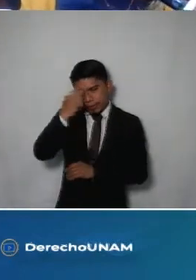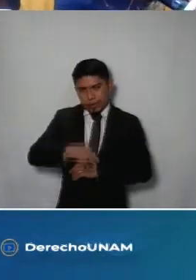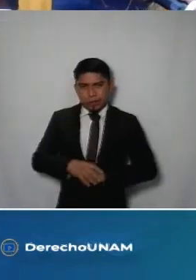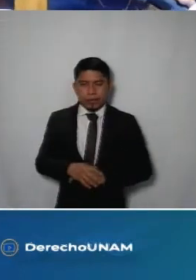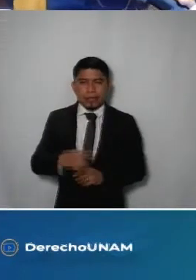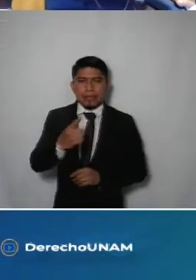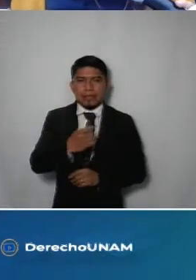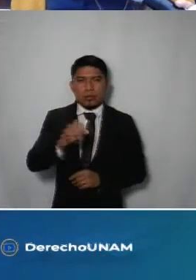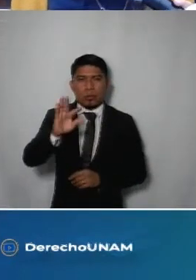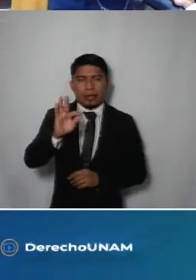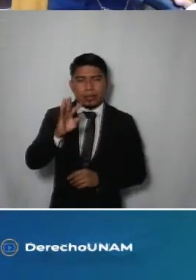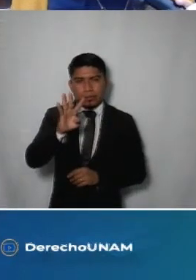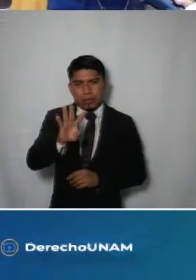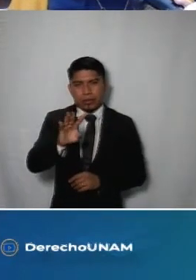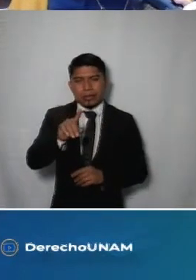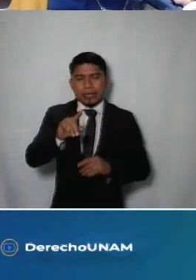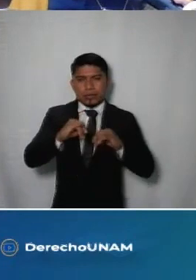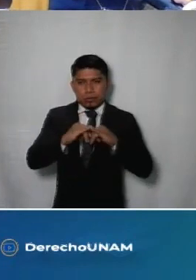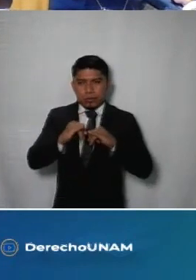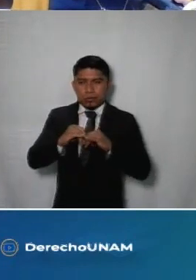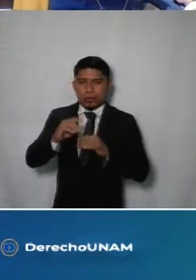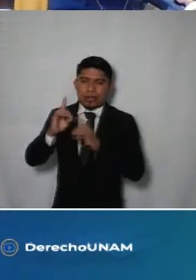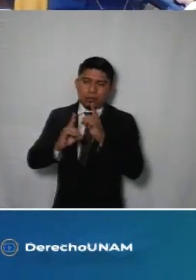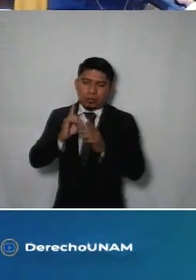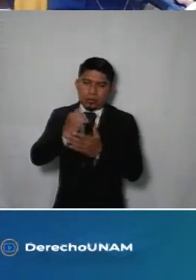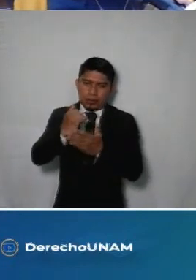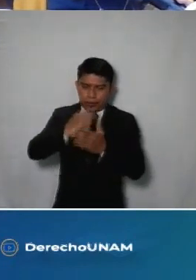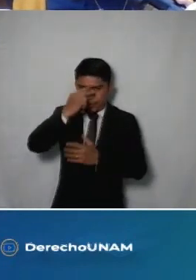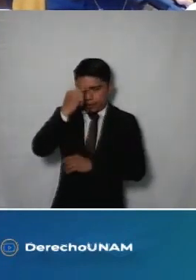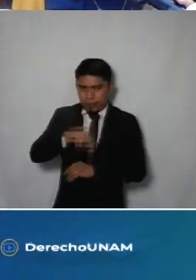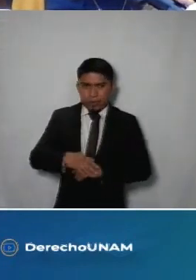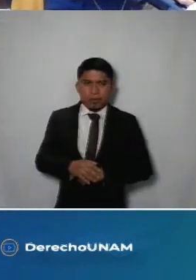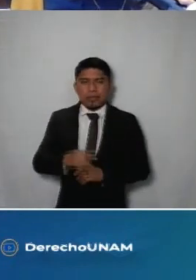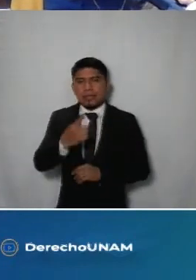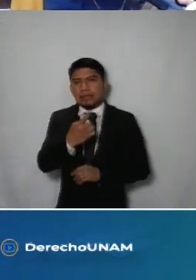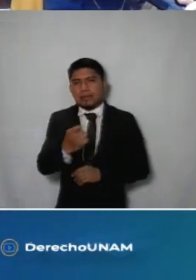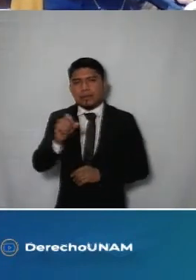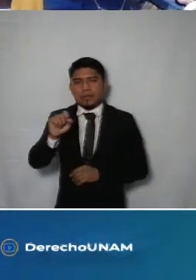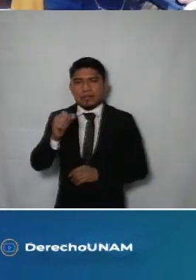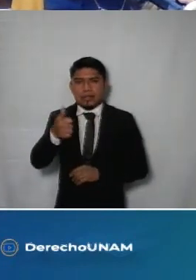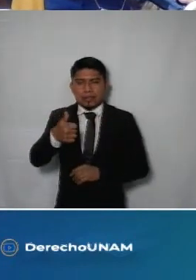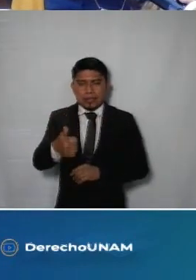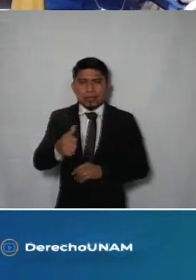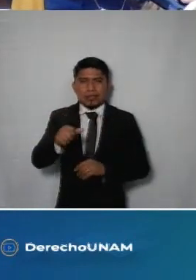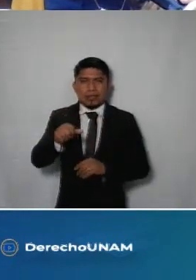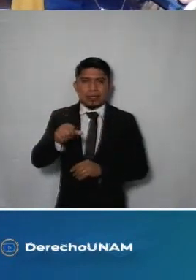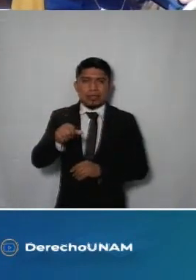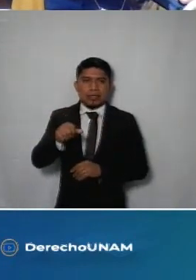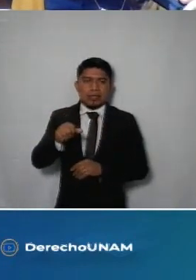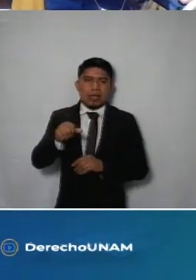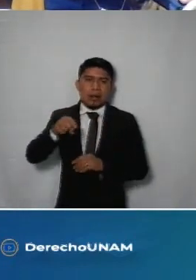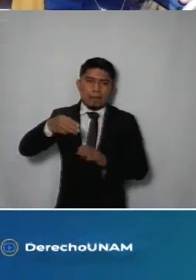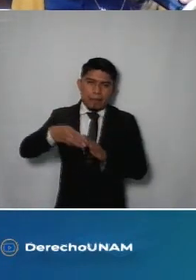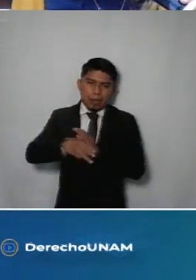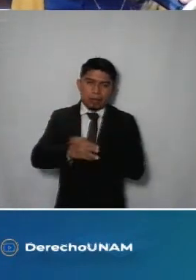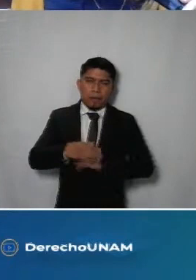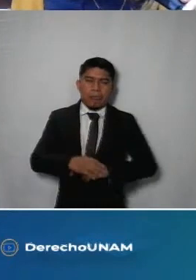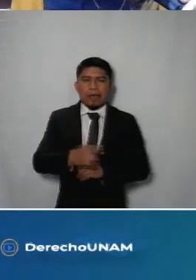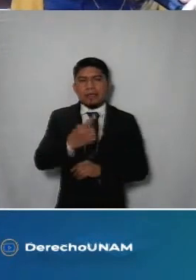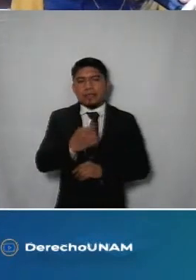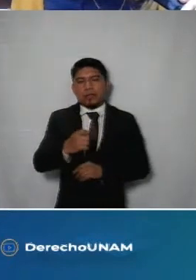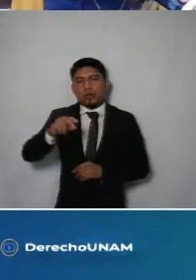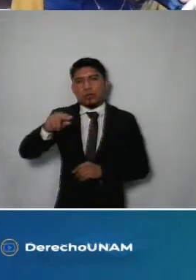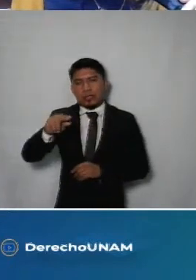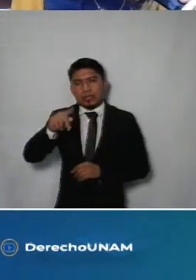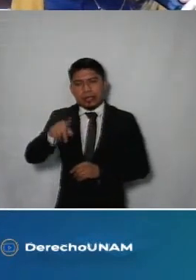la Ciudad de México 144 del Instituto de Deporte de la Ciudad de México 166 del Sistema de Transporte Colectivo